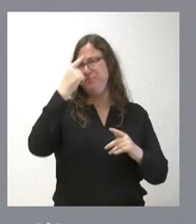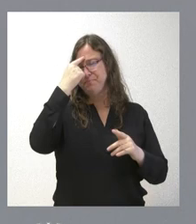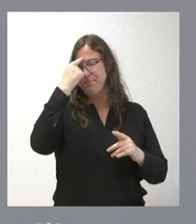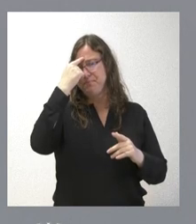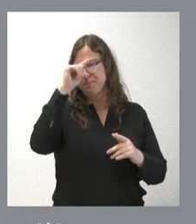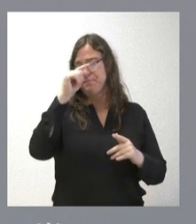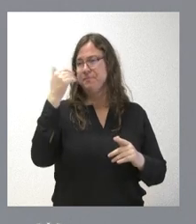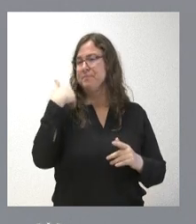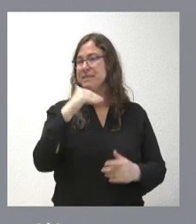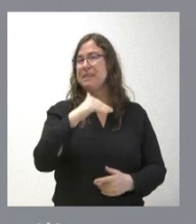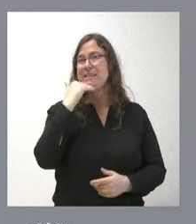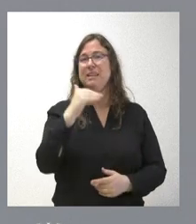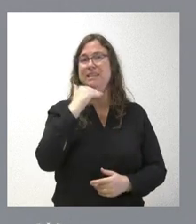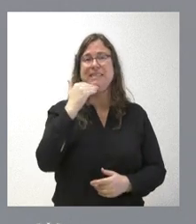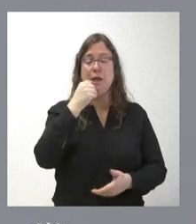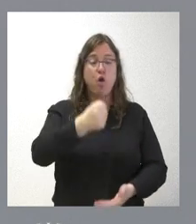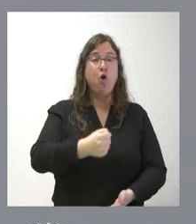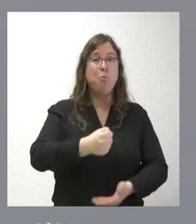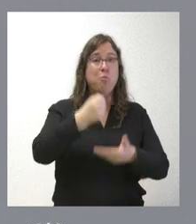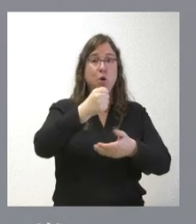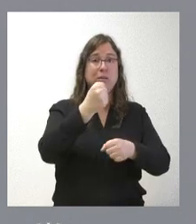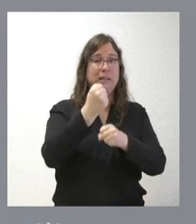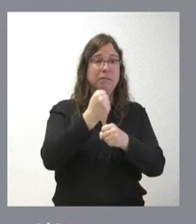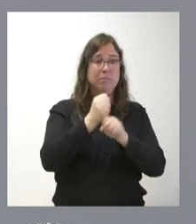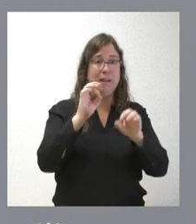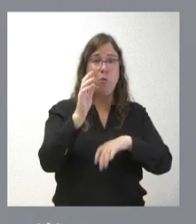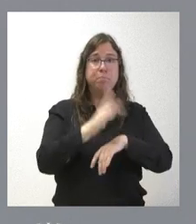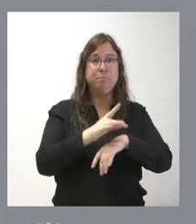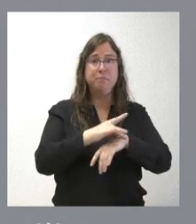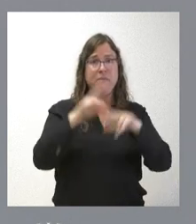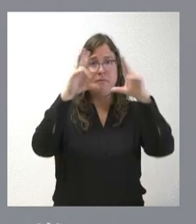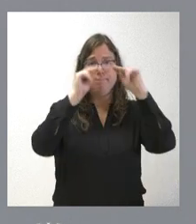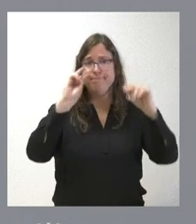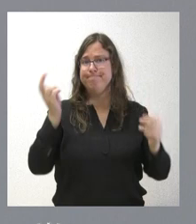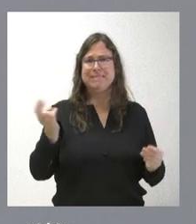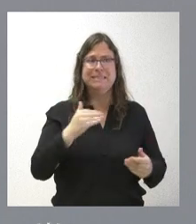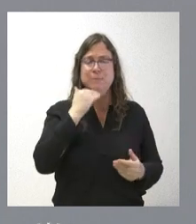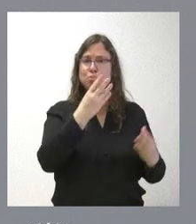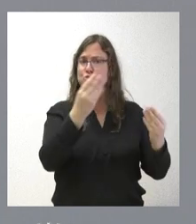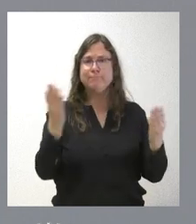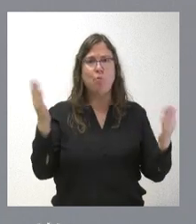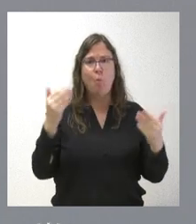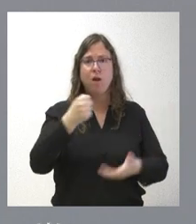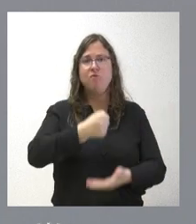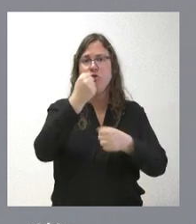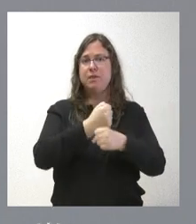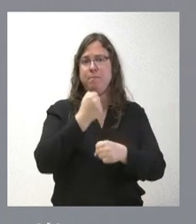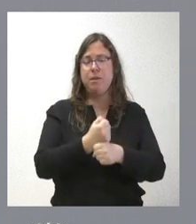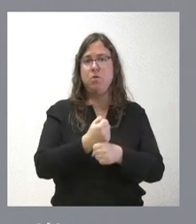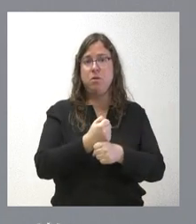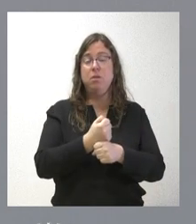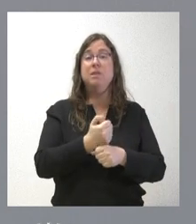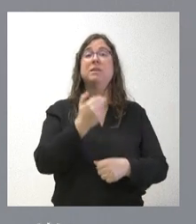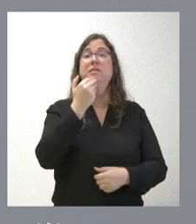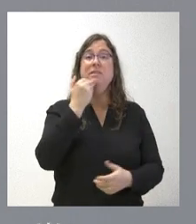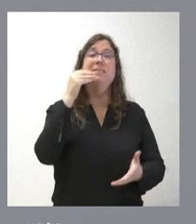donde prácticamente ya carecemos de bolsas de empleo en el ámbito sanitario, al menos en muchas especialidades es así. Y, por tanto, cuando